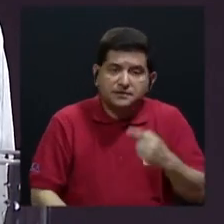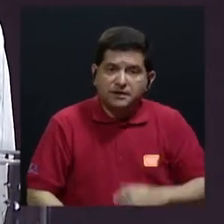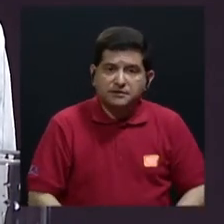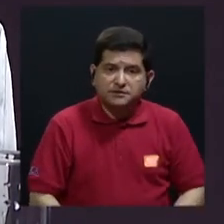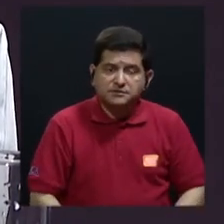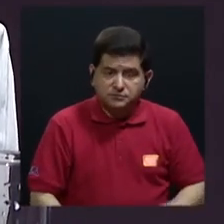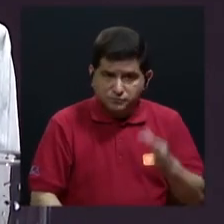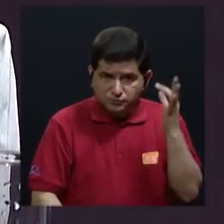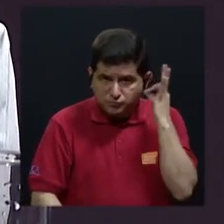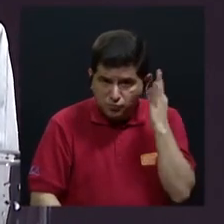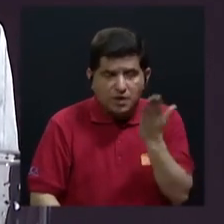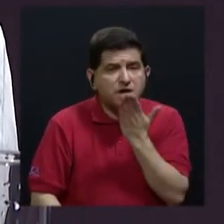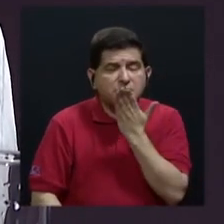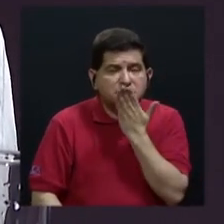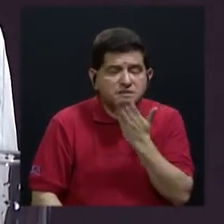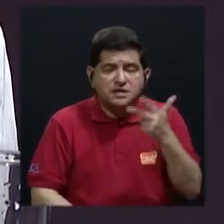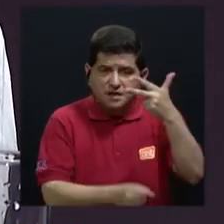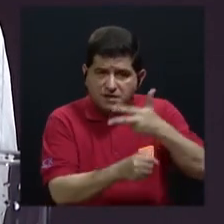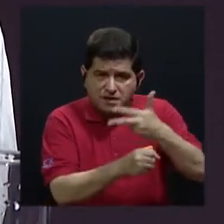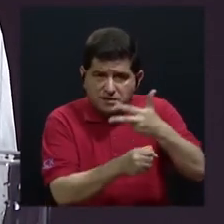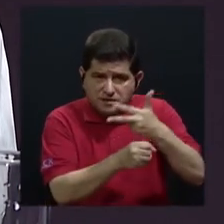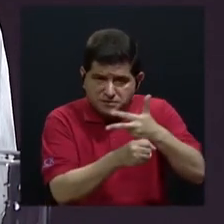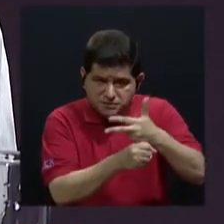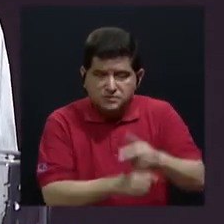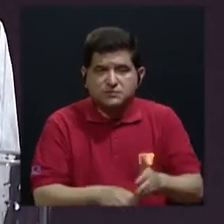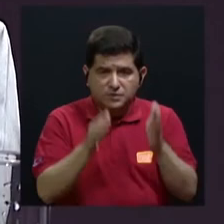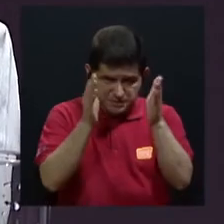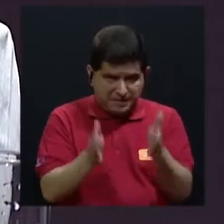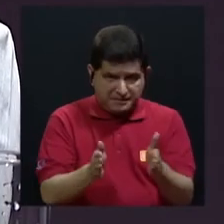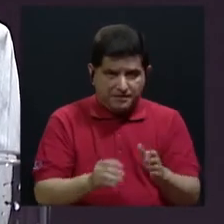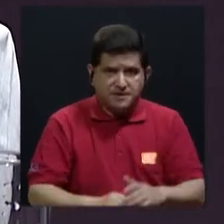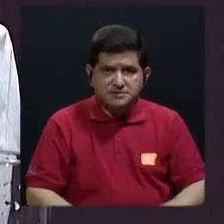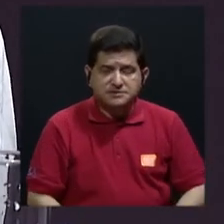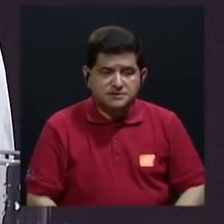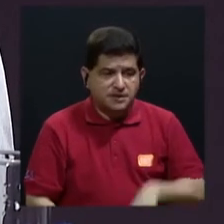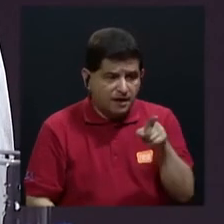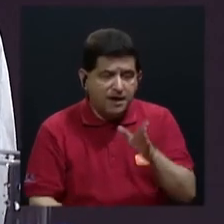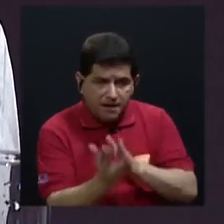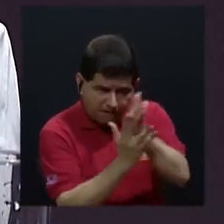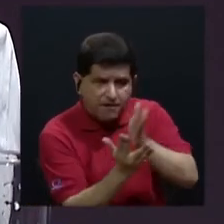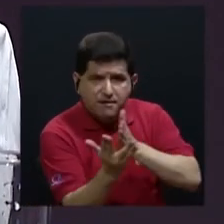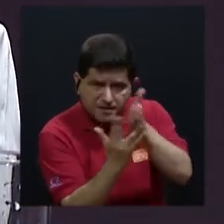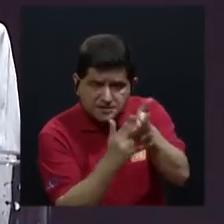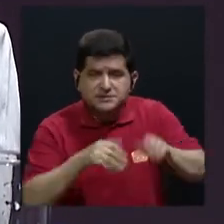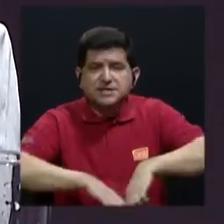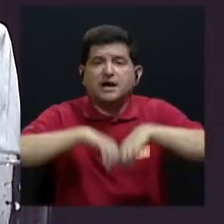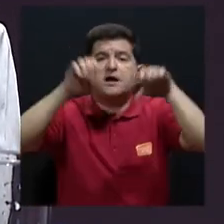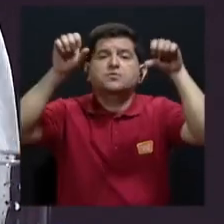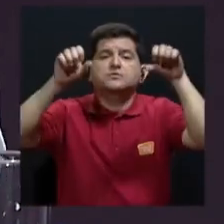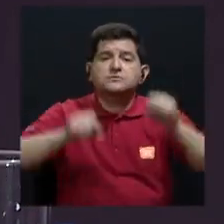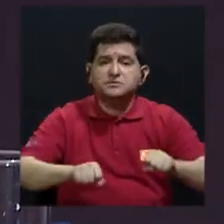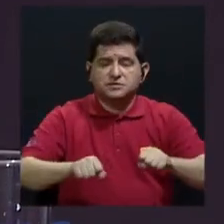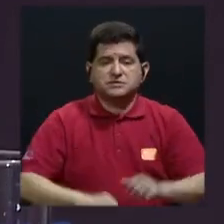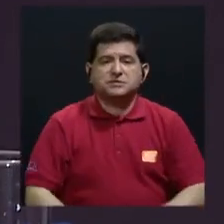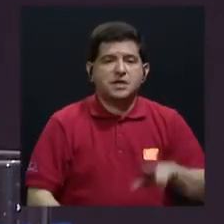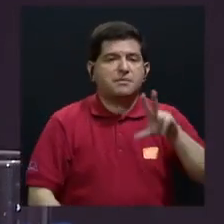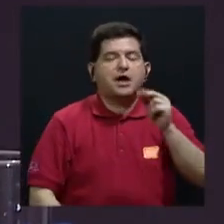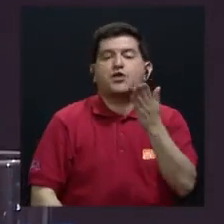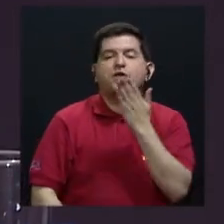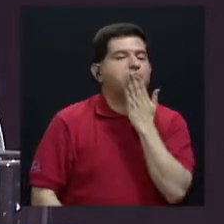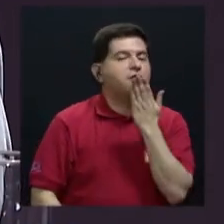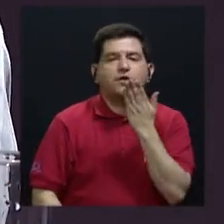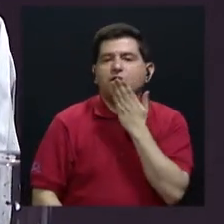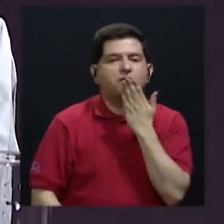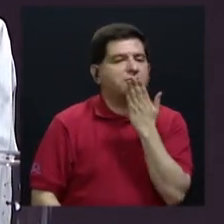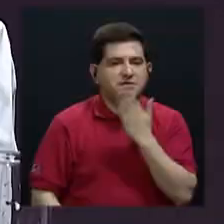en que las mujeres indígenas de Guatemala están accediendo al sistema no indígena